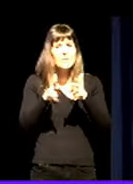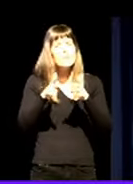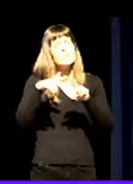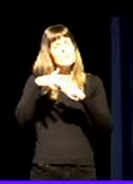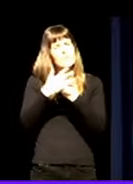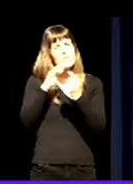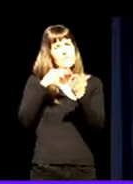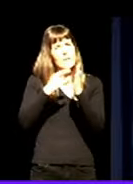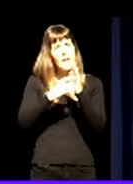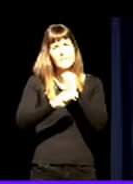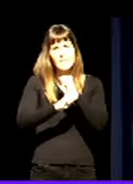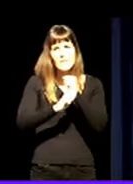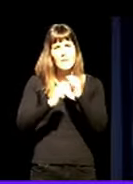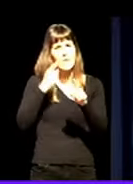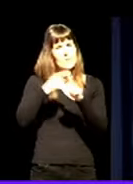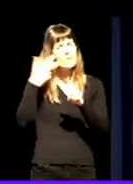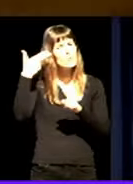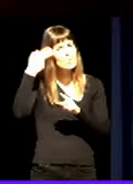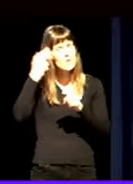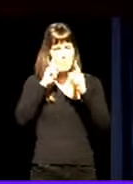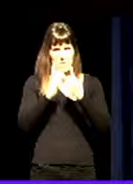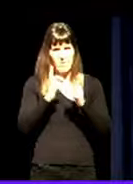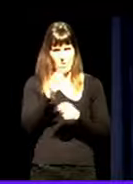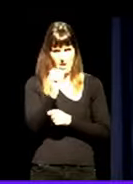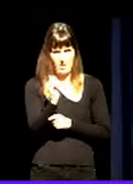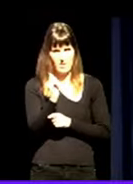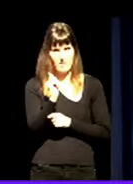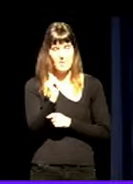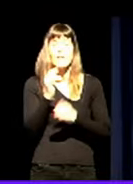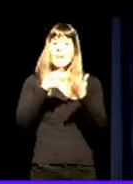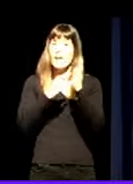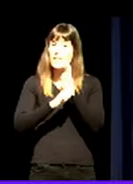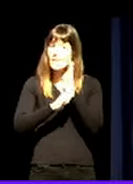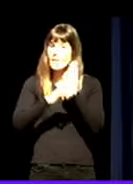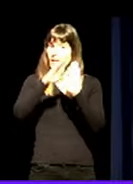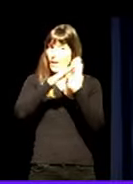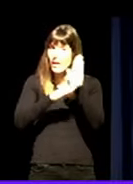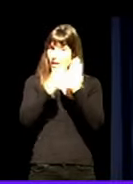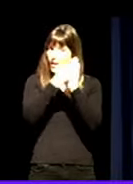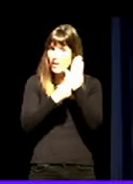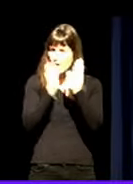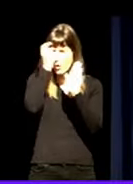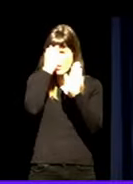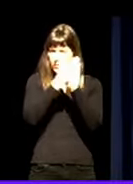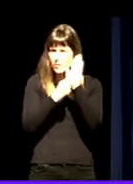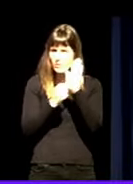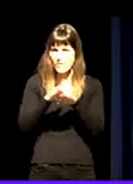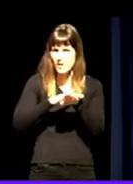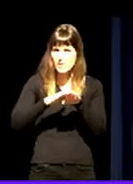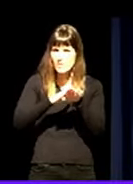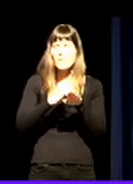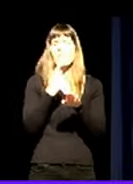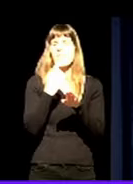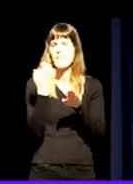estrategia. Eta bertan, estrategia horren prinzipioetan, hau ez zaten duen.